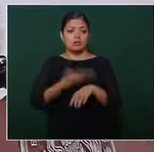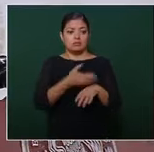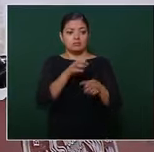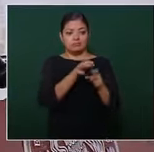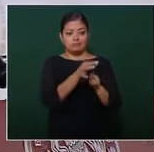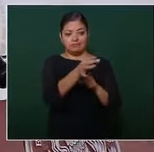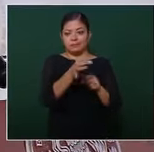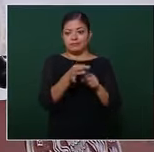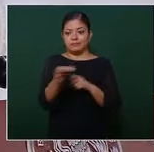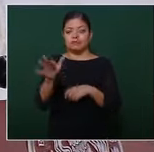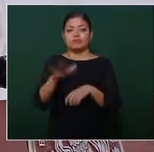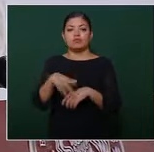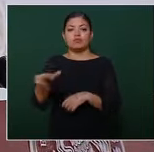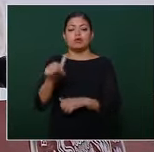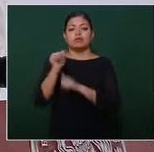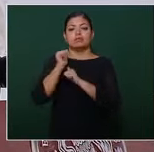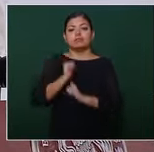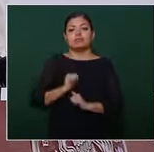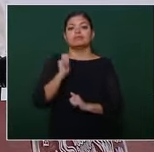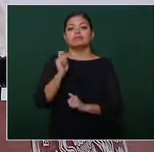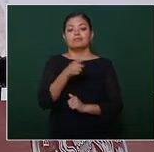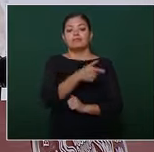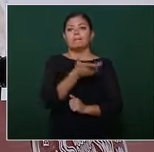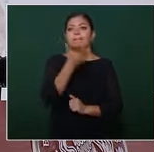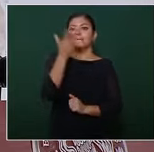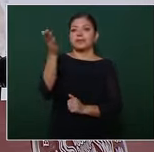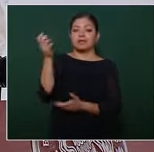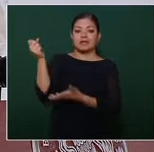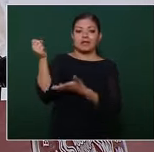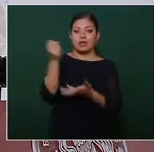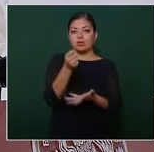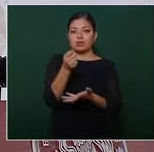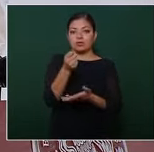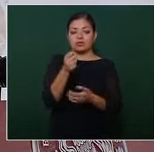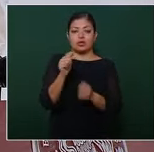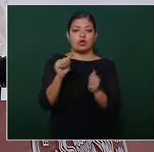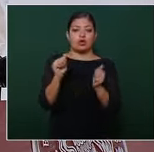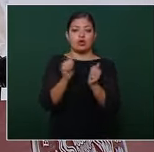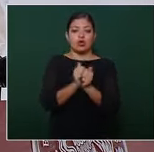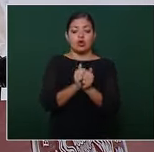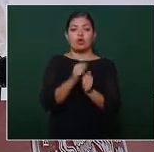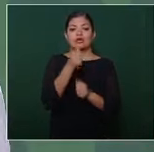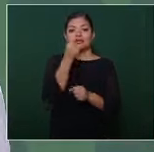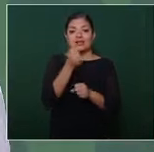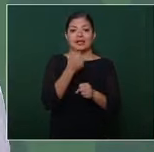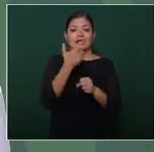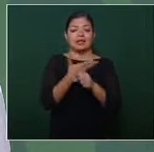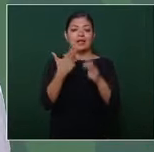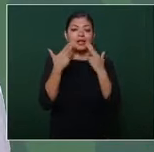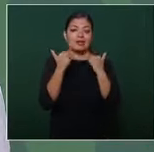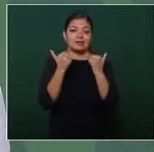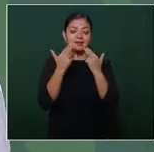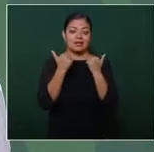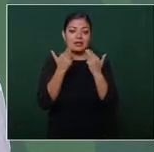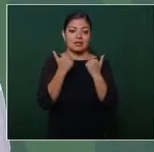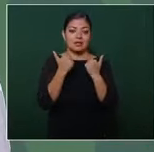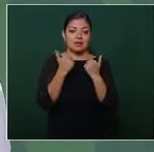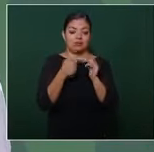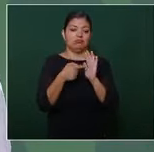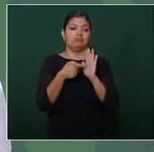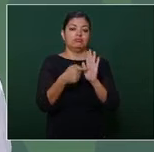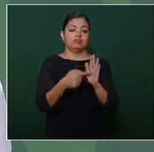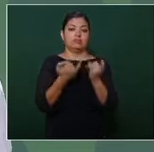encargados de hacer las solicitudes de recursos ante la secretaría de hacienda y